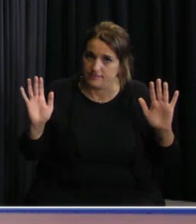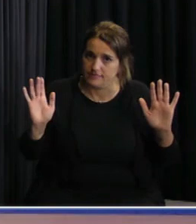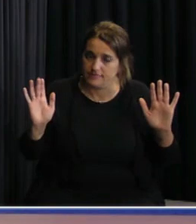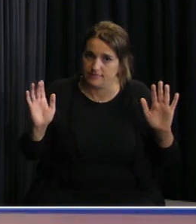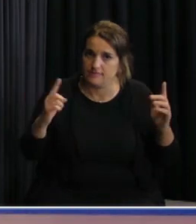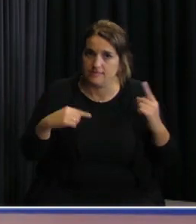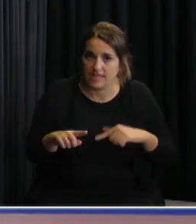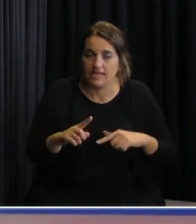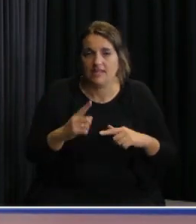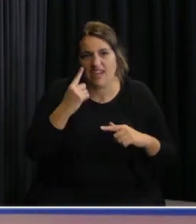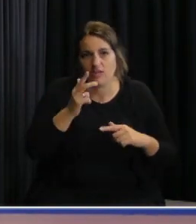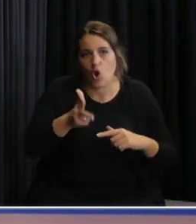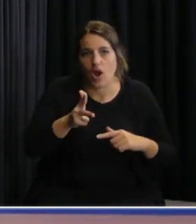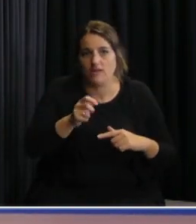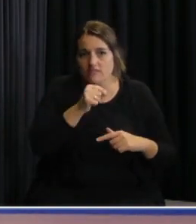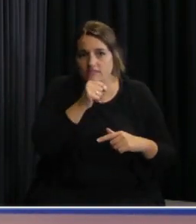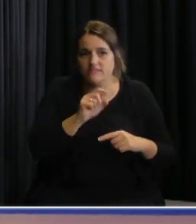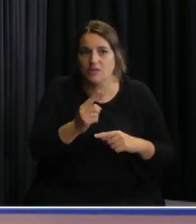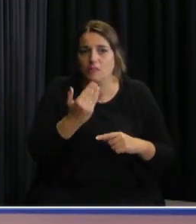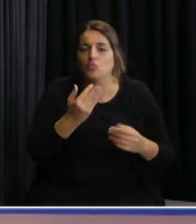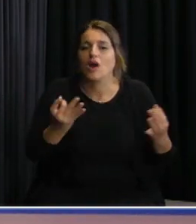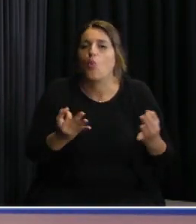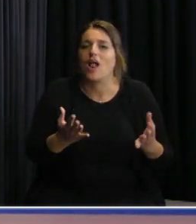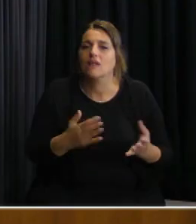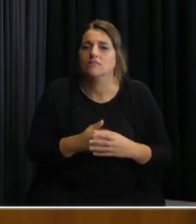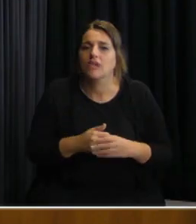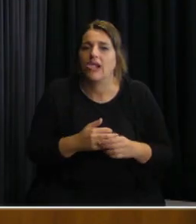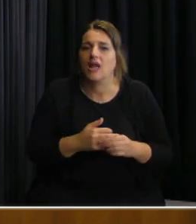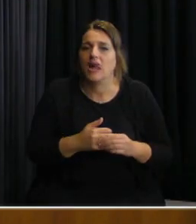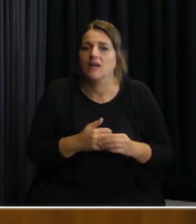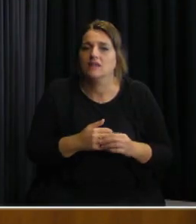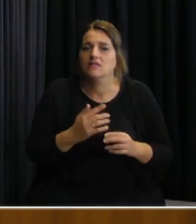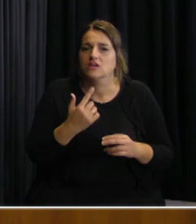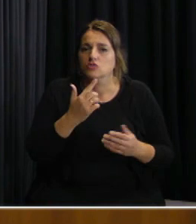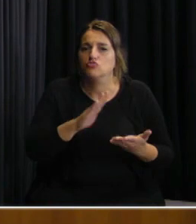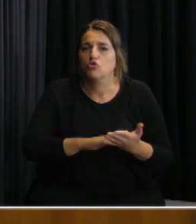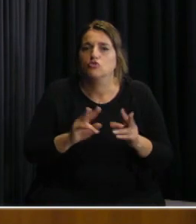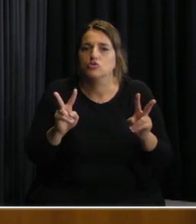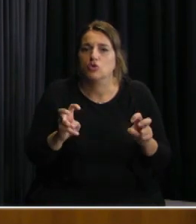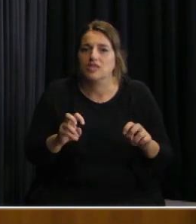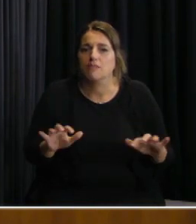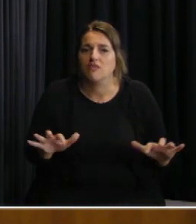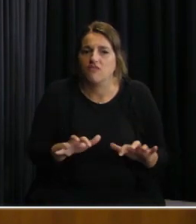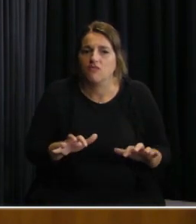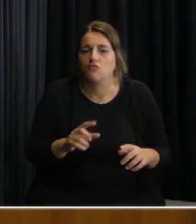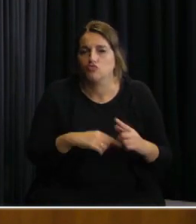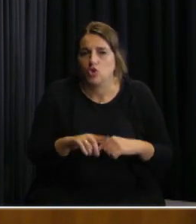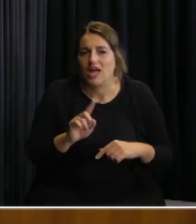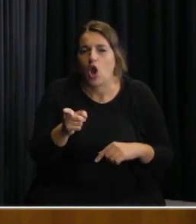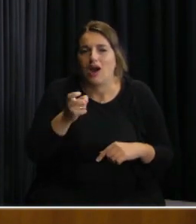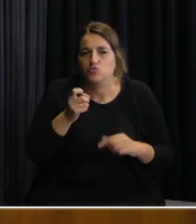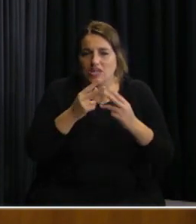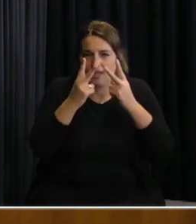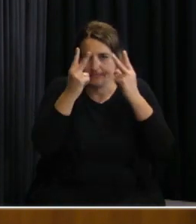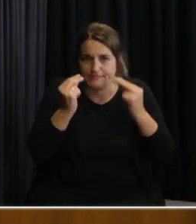esta residencial de ancianos creo que ya lo había dicho que era el tema de personal de auxiliar de enfermería que haga el